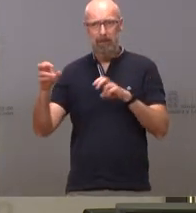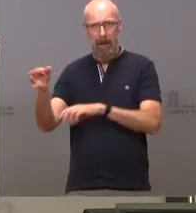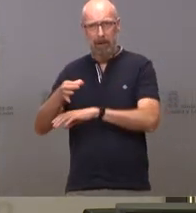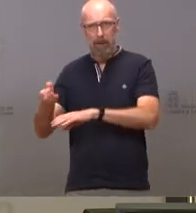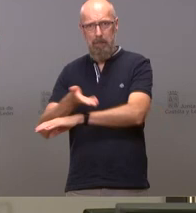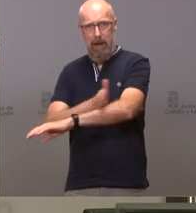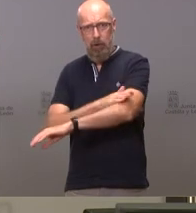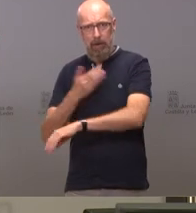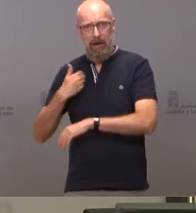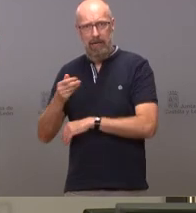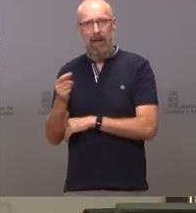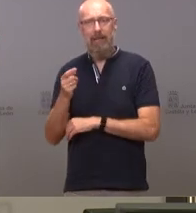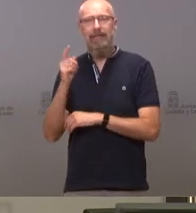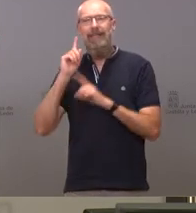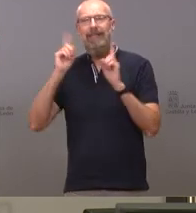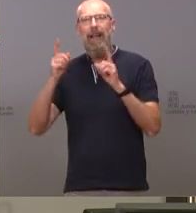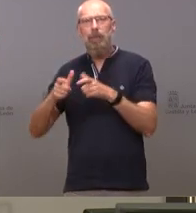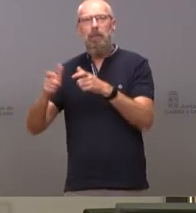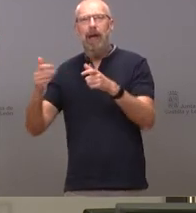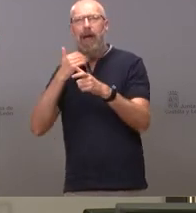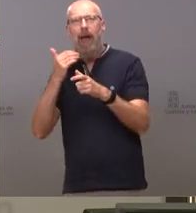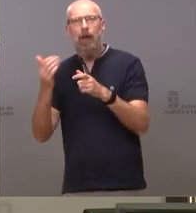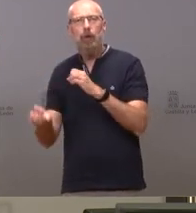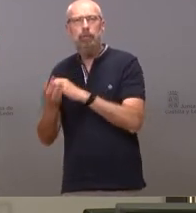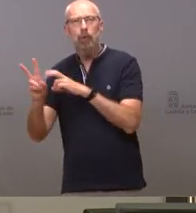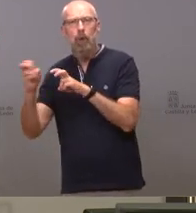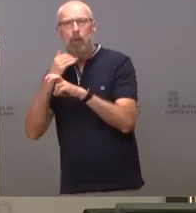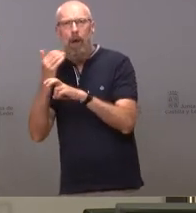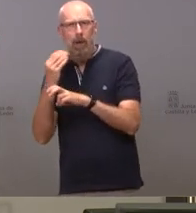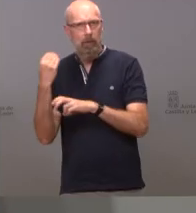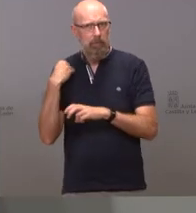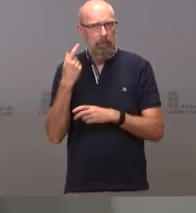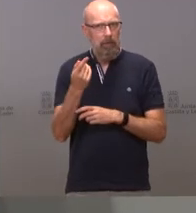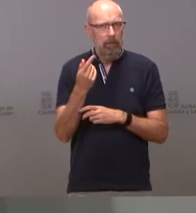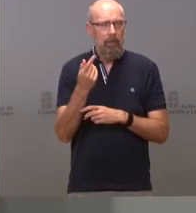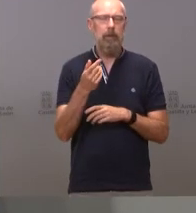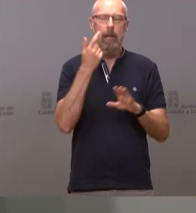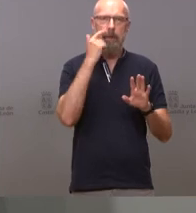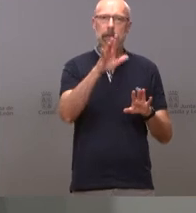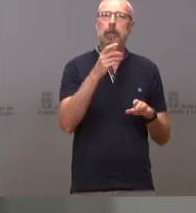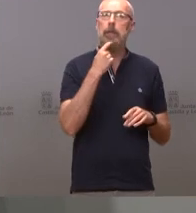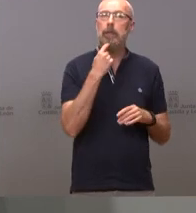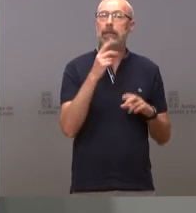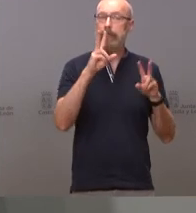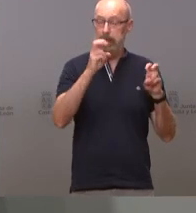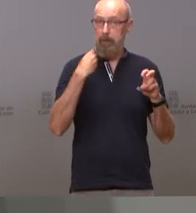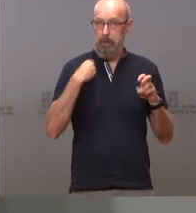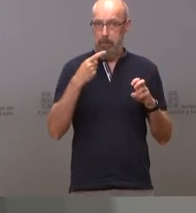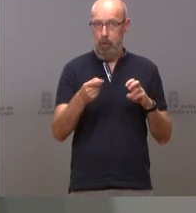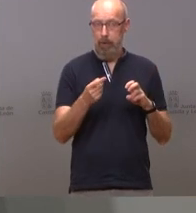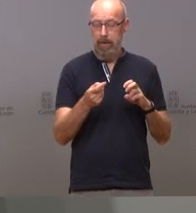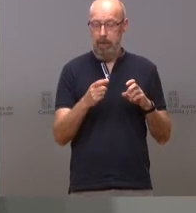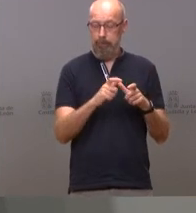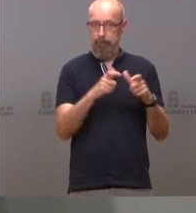¿se han detectado más casos o directos? Le puedo decir exactamente cómo está la cosa con respecto al